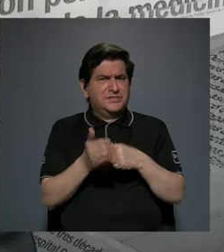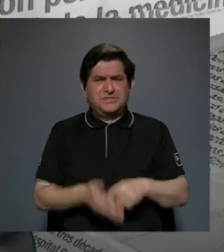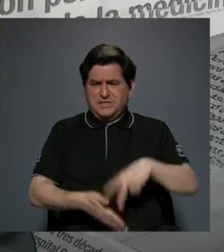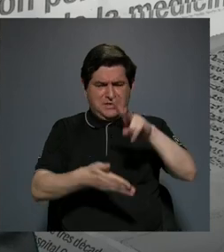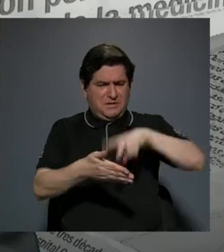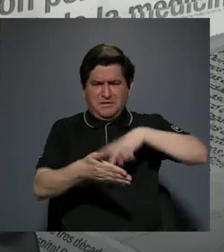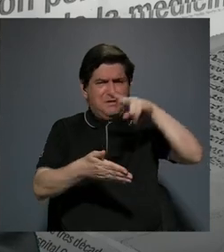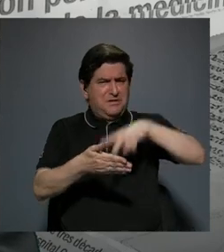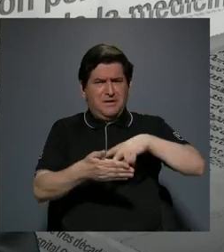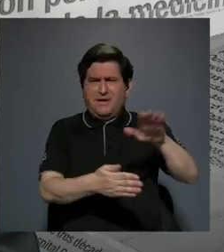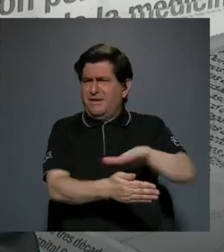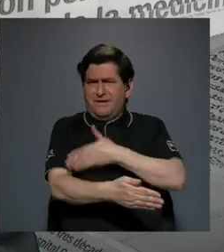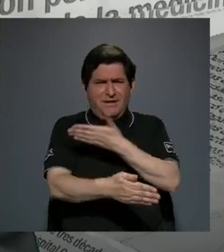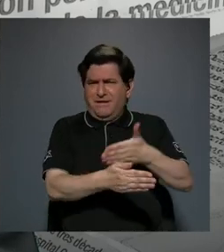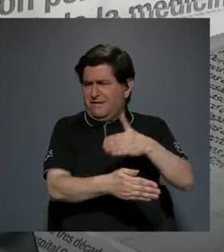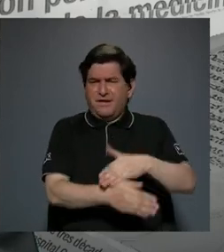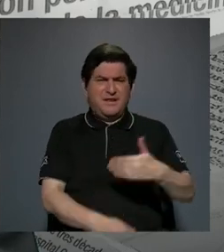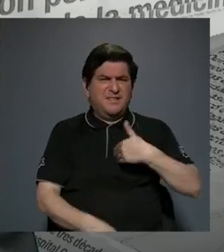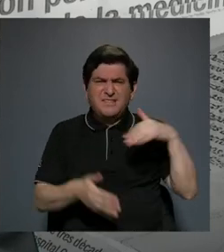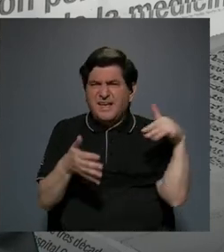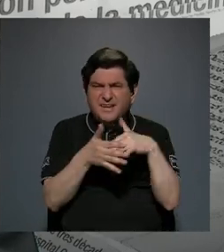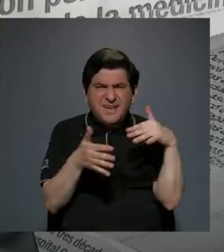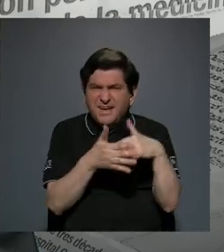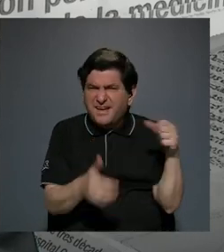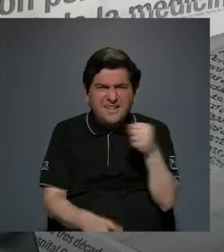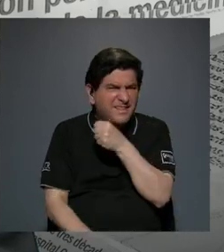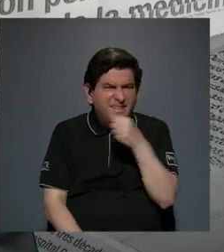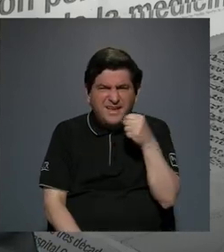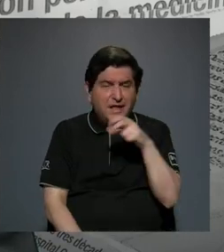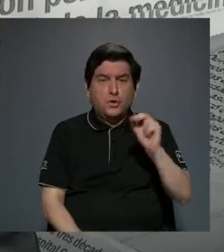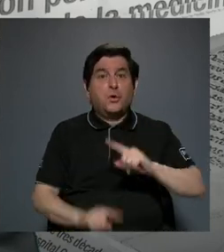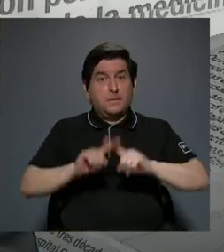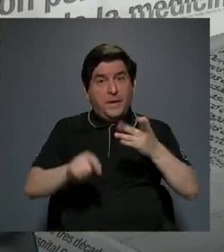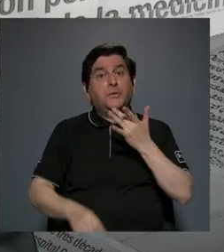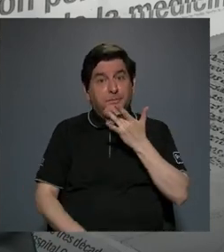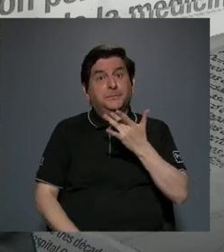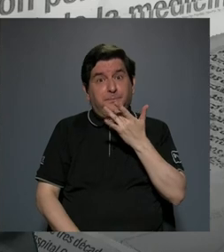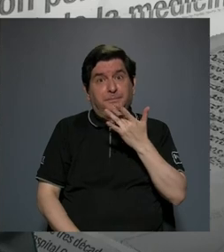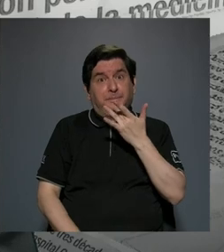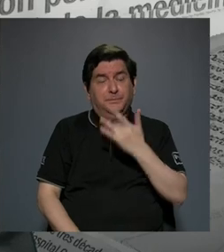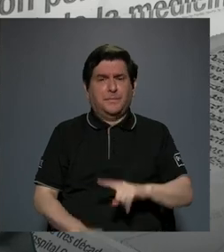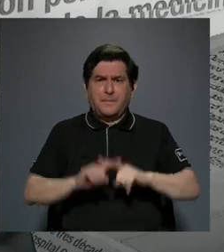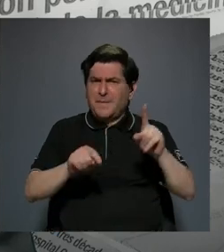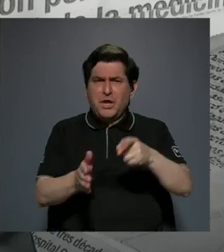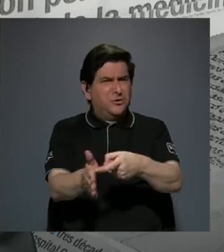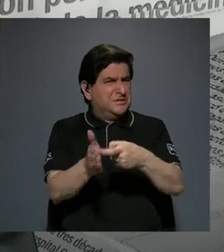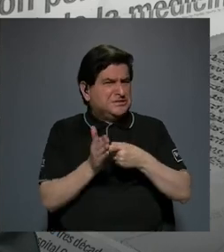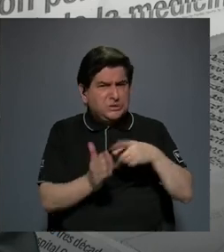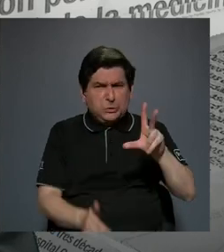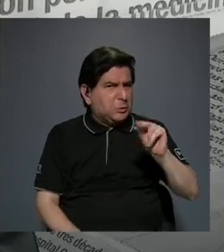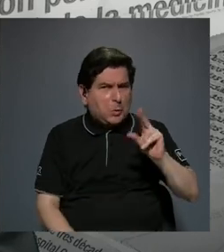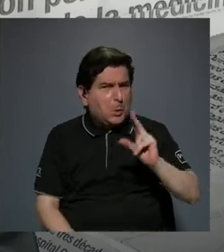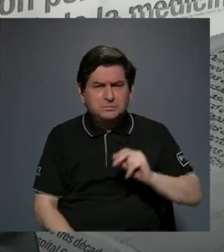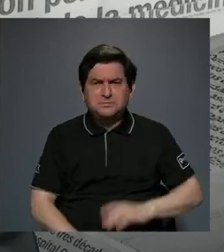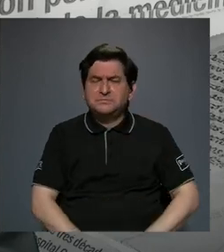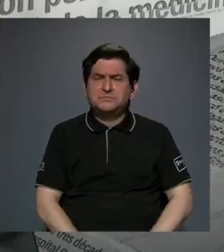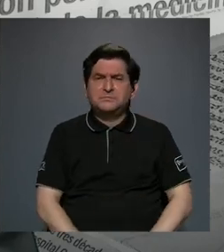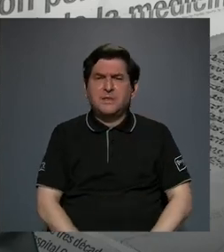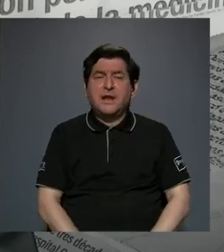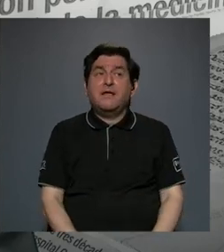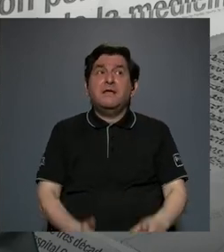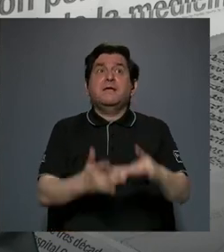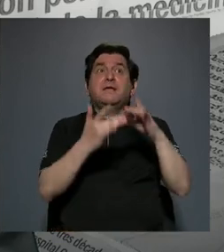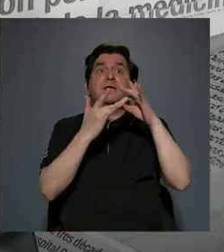no tiene que tener estudios de canto pero sería preferible pero no es necesario y